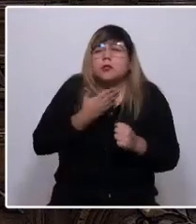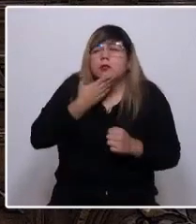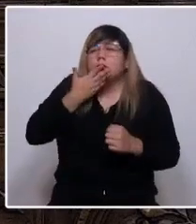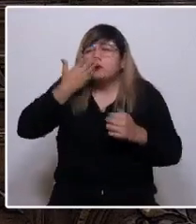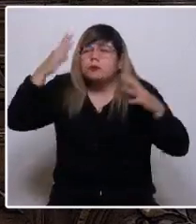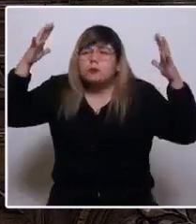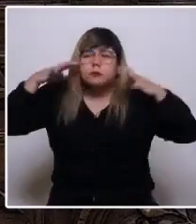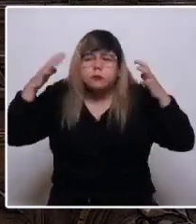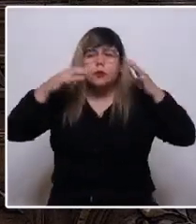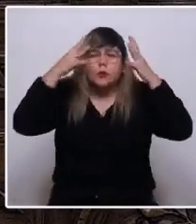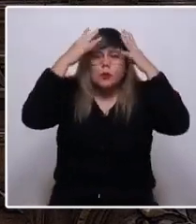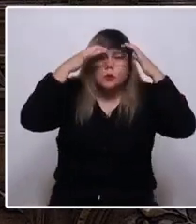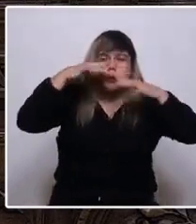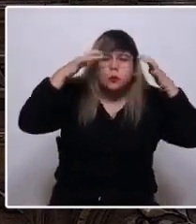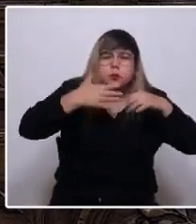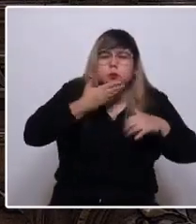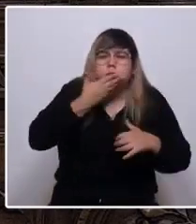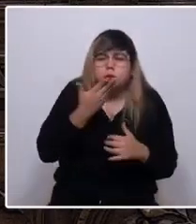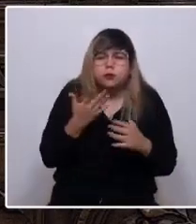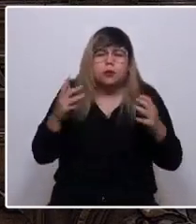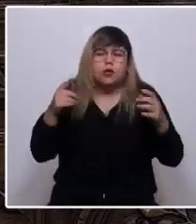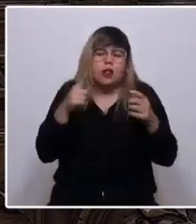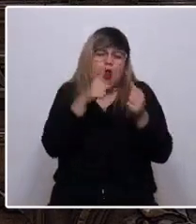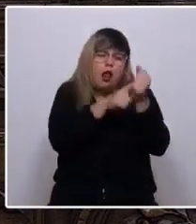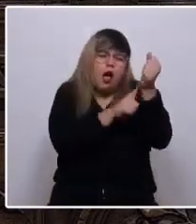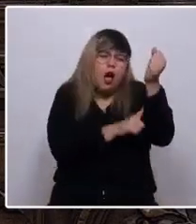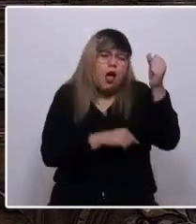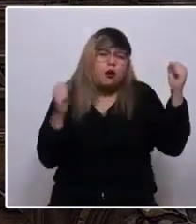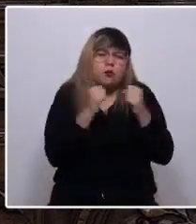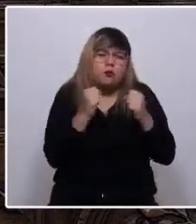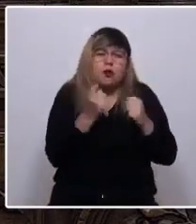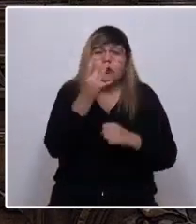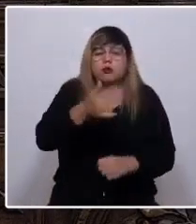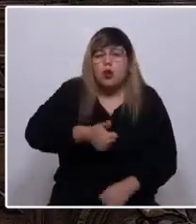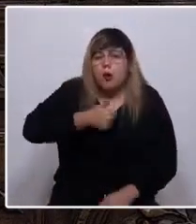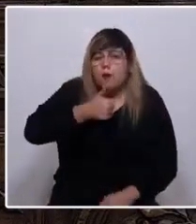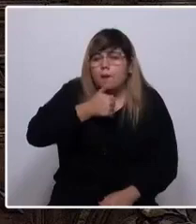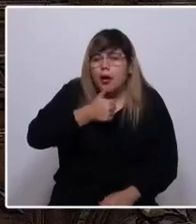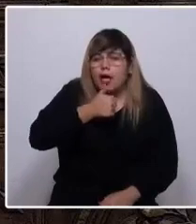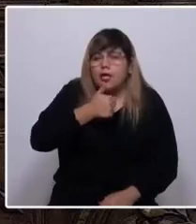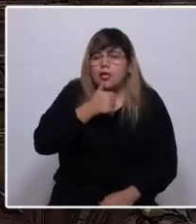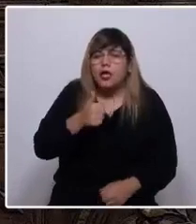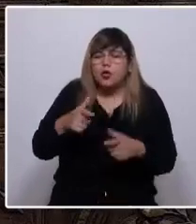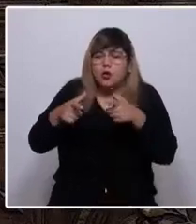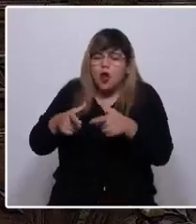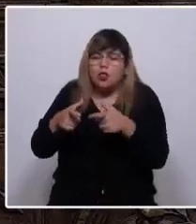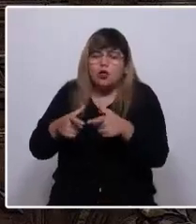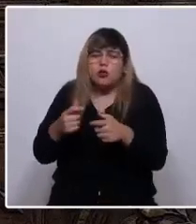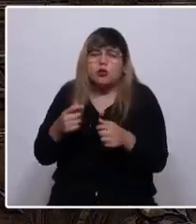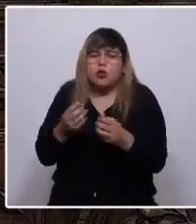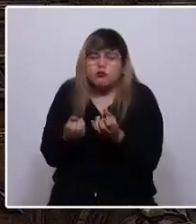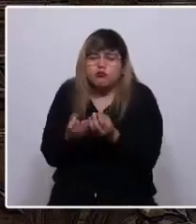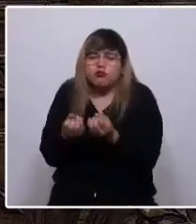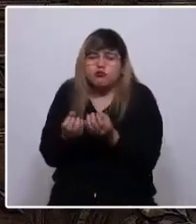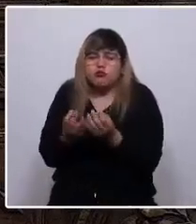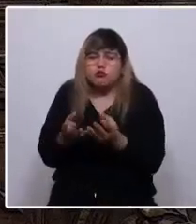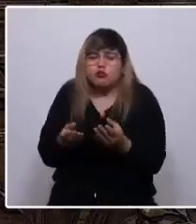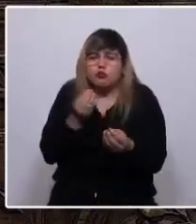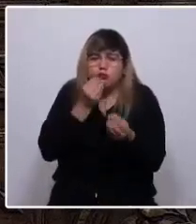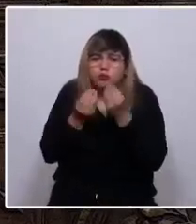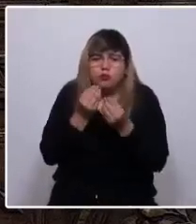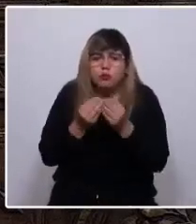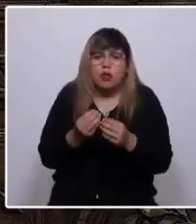la escarcha y largos inviernos, acompañados solo de un mate y una torta frita. Aysén, una región